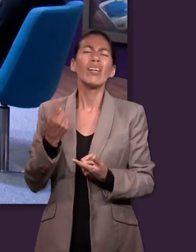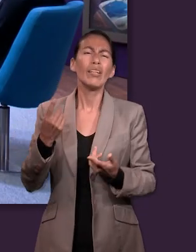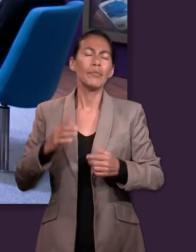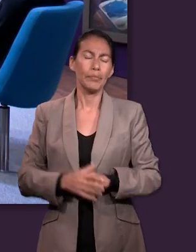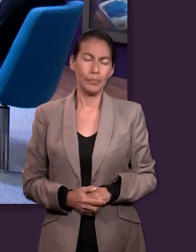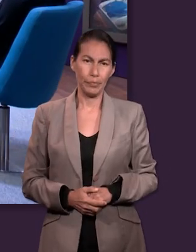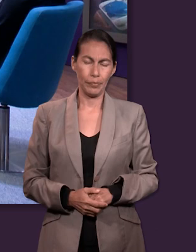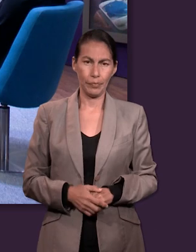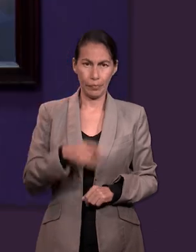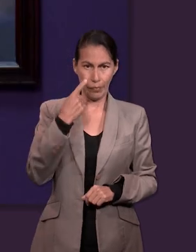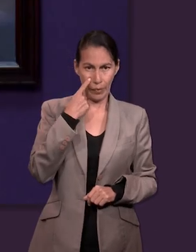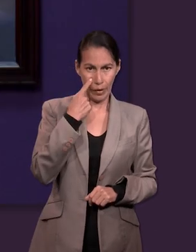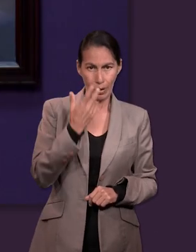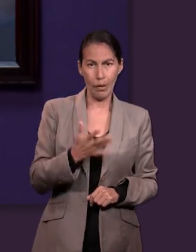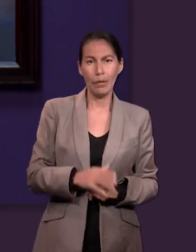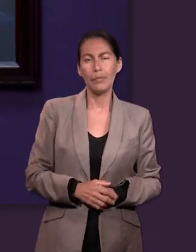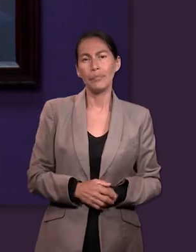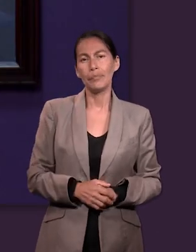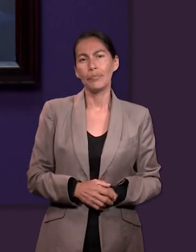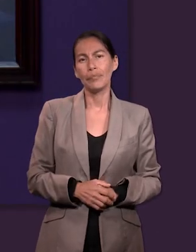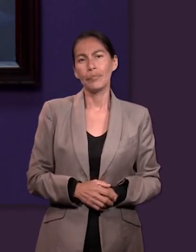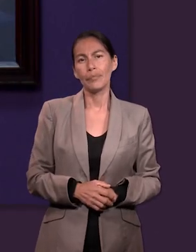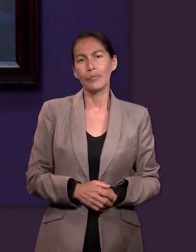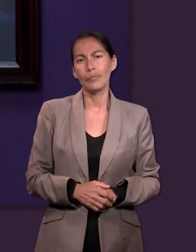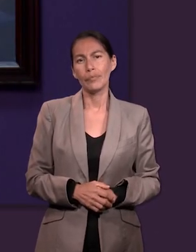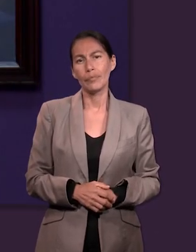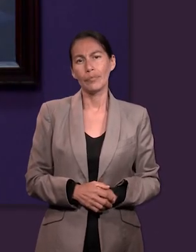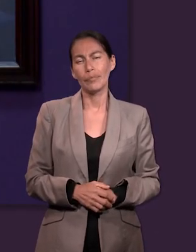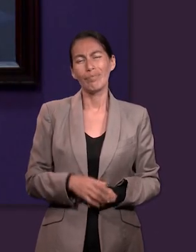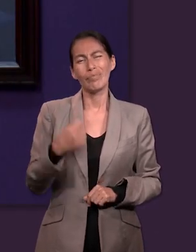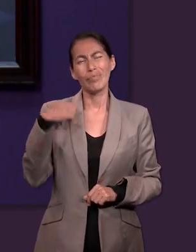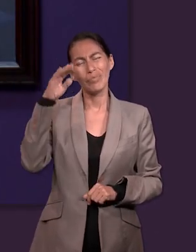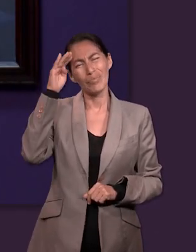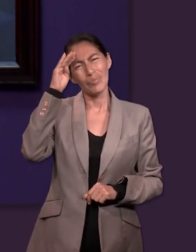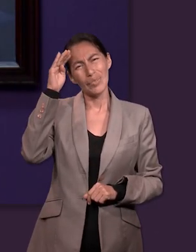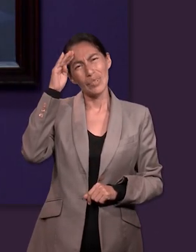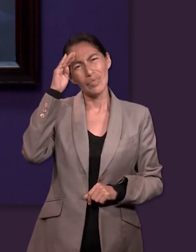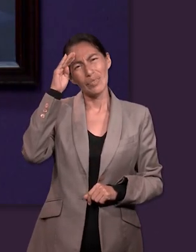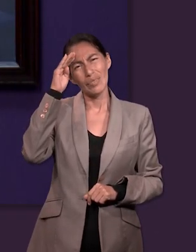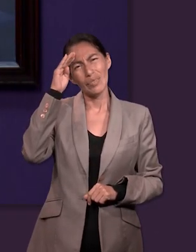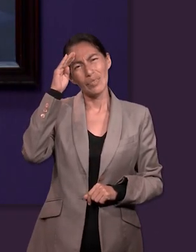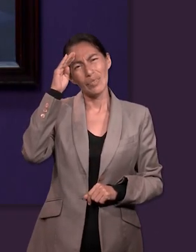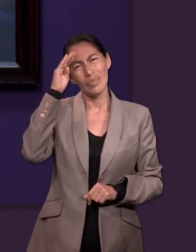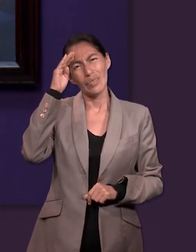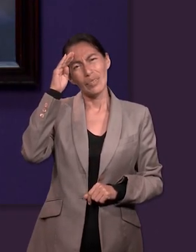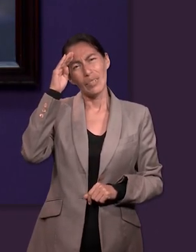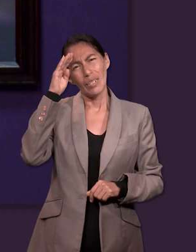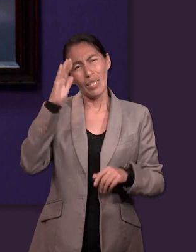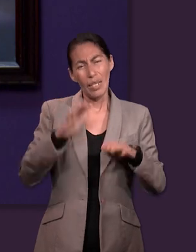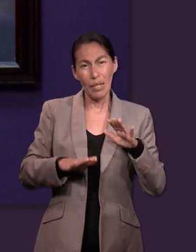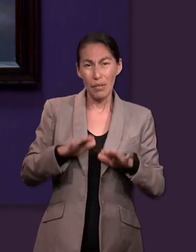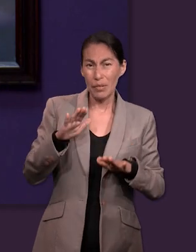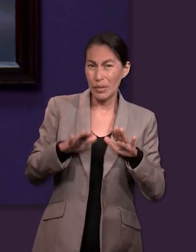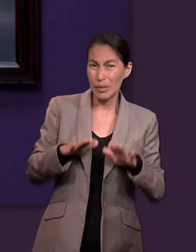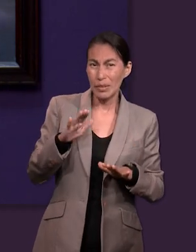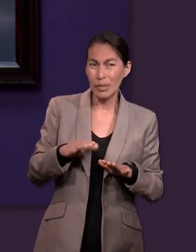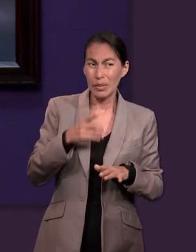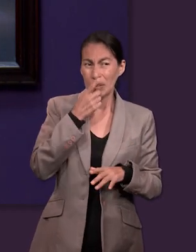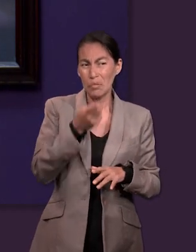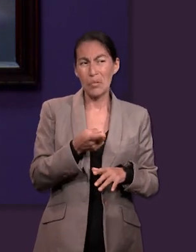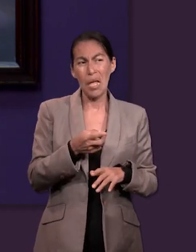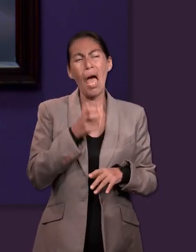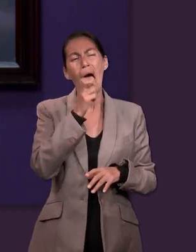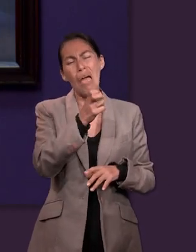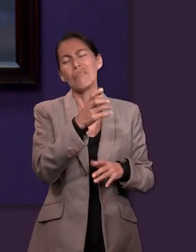lo que menciona en la lección de utilizar la lógica humana. Yo me quedé pensando a veces que podemos utilizar esta